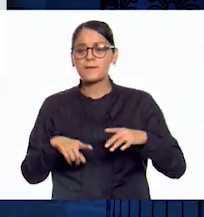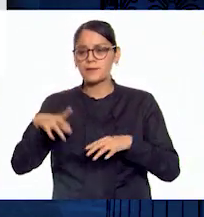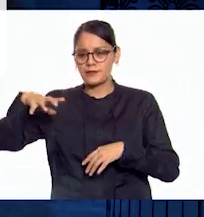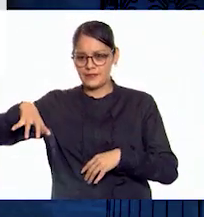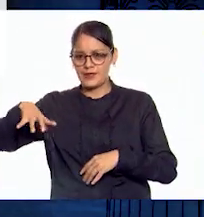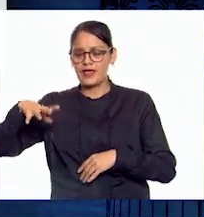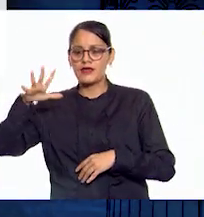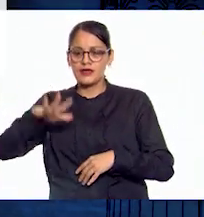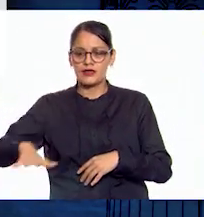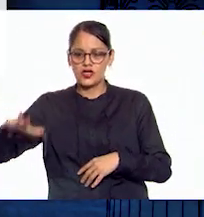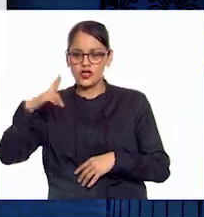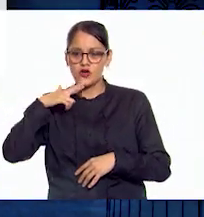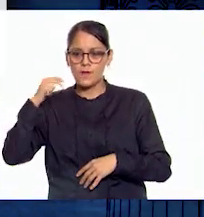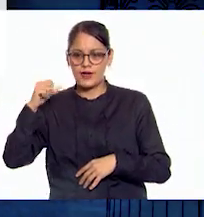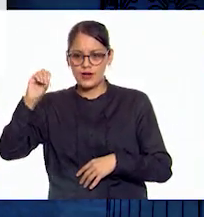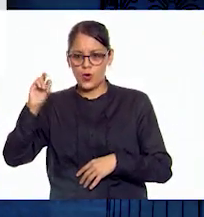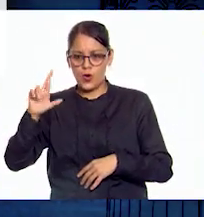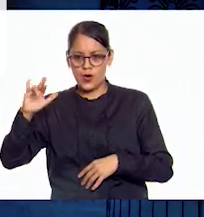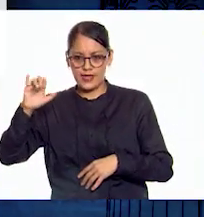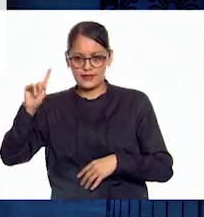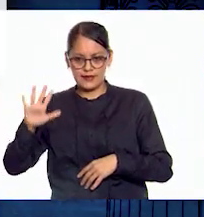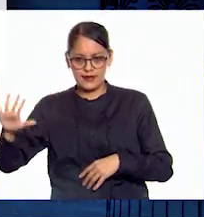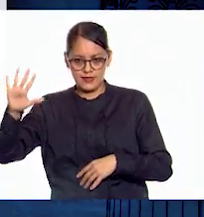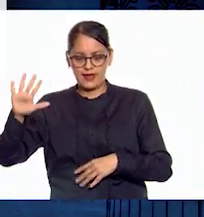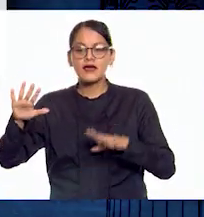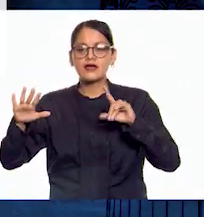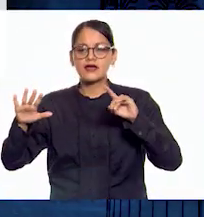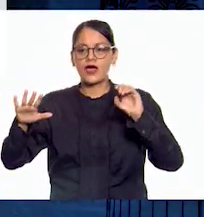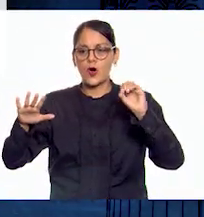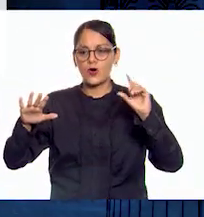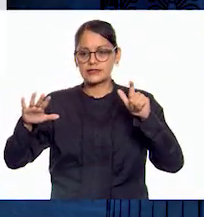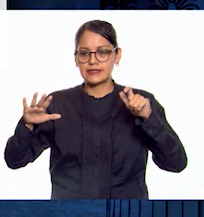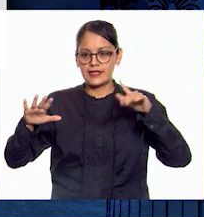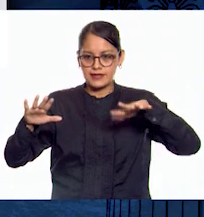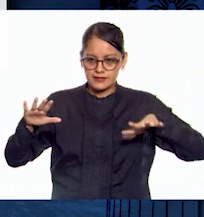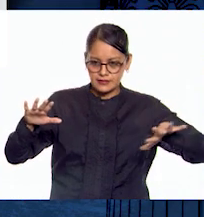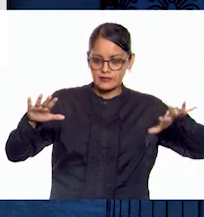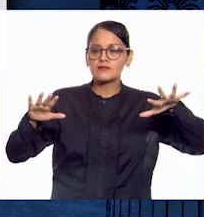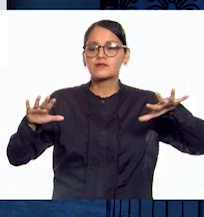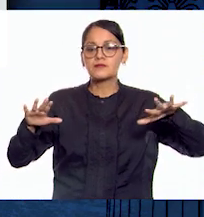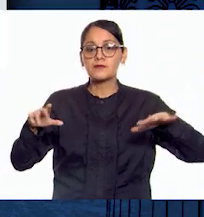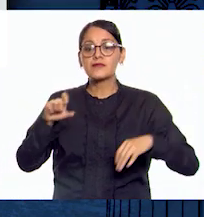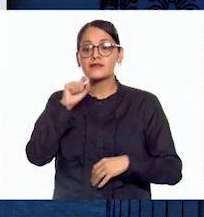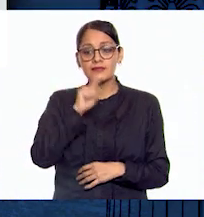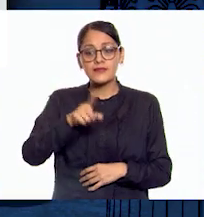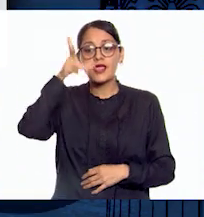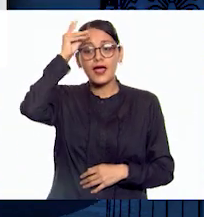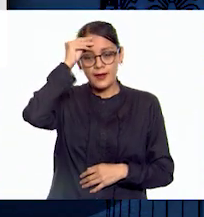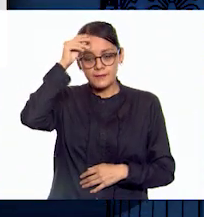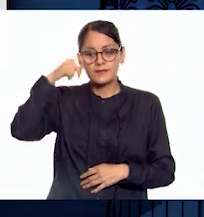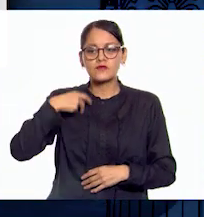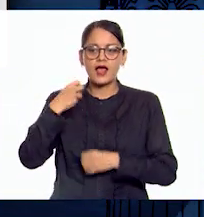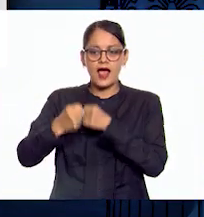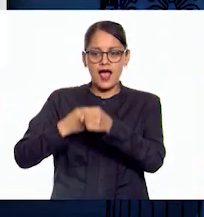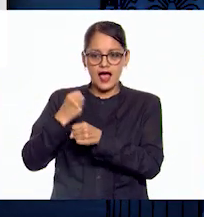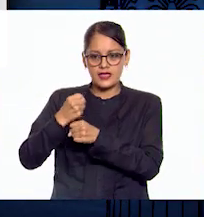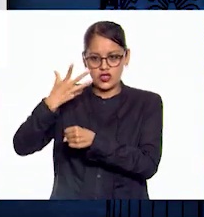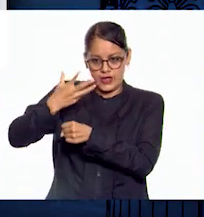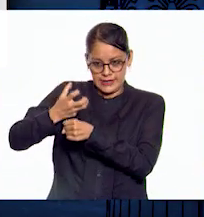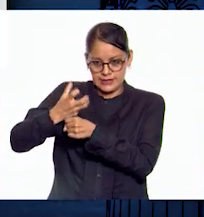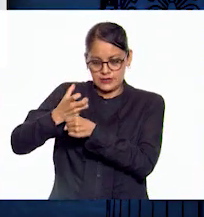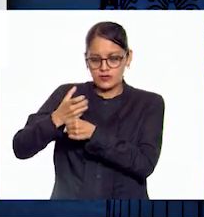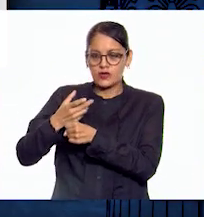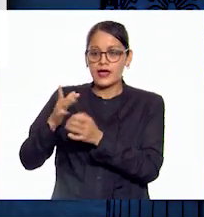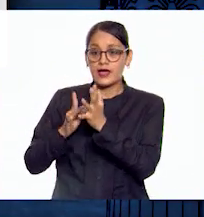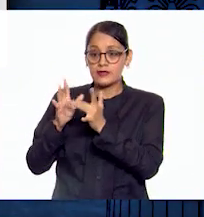Romano de Oriente y el Imperio Romano de Occidente. Y también aprendimos que en el año 5 d.C., el